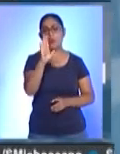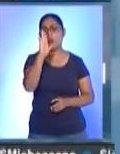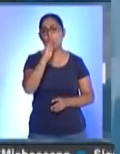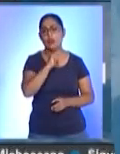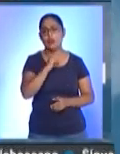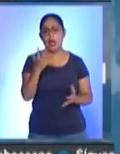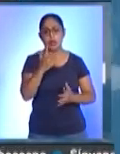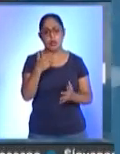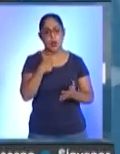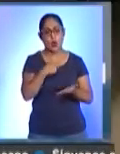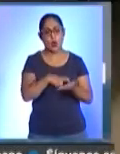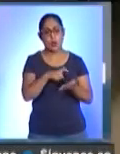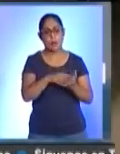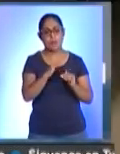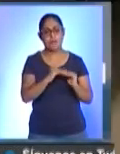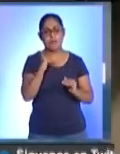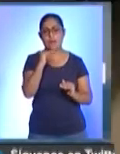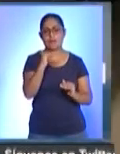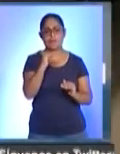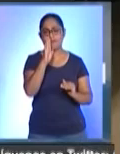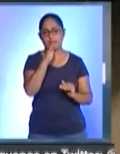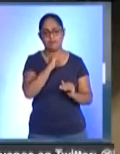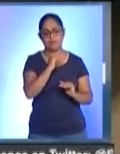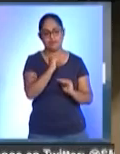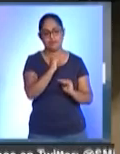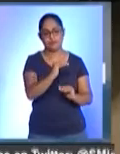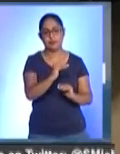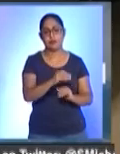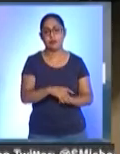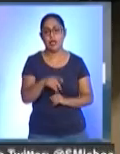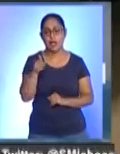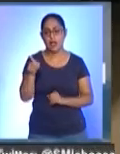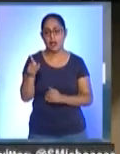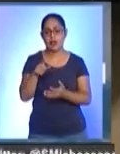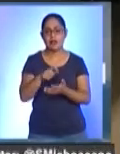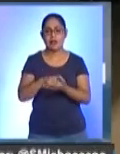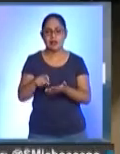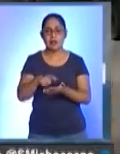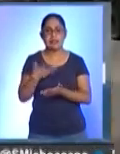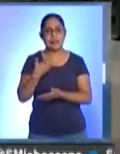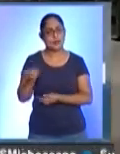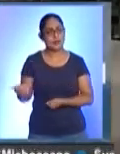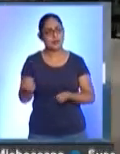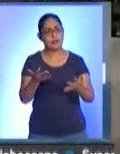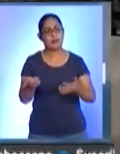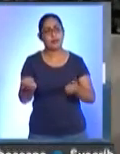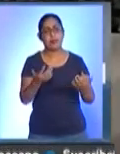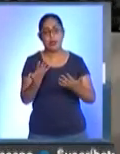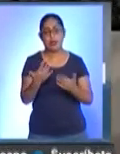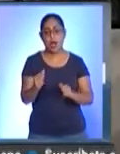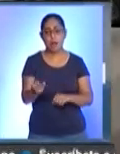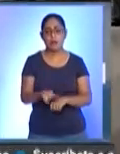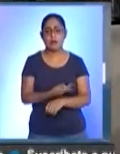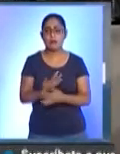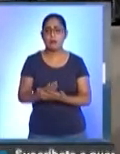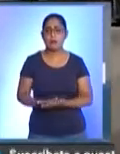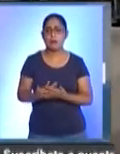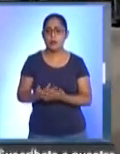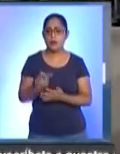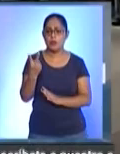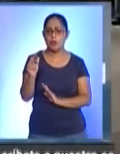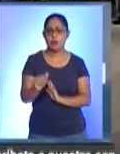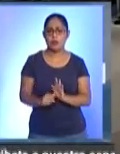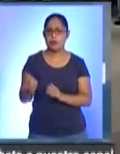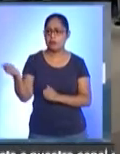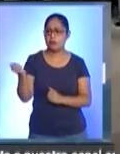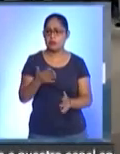compras con sobreprecio. Desde mayo la Federación comprometió el envío de medicamentos. Ya pasaron dos meses y esto no ha ocurrido.